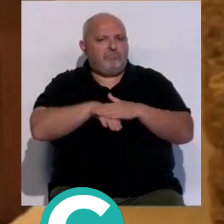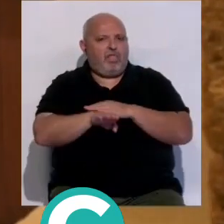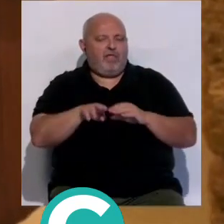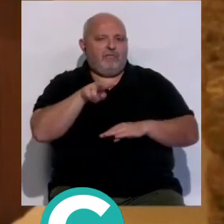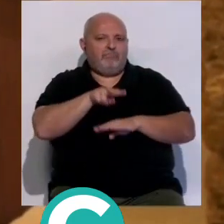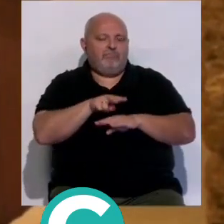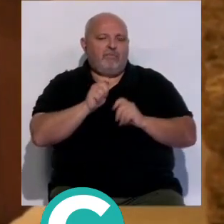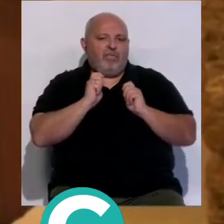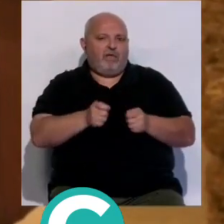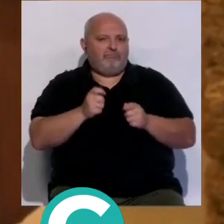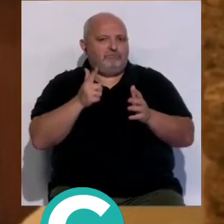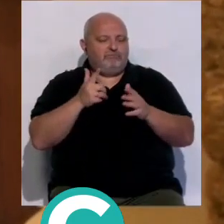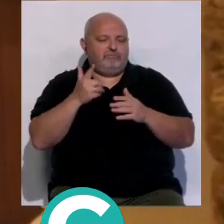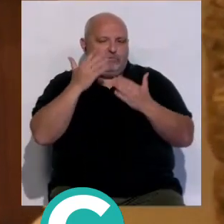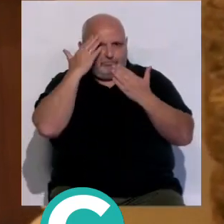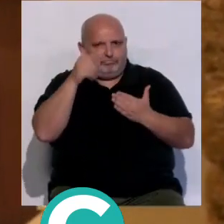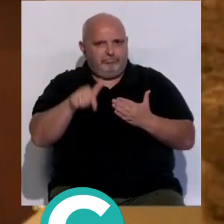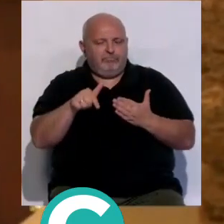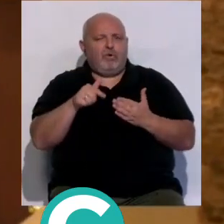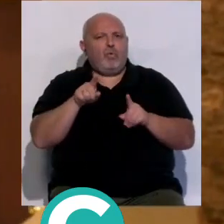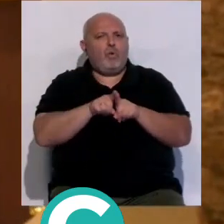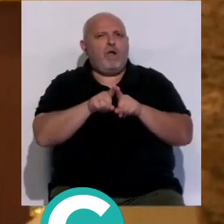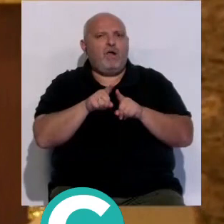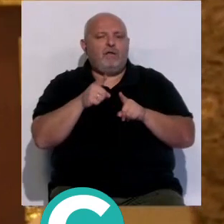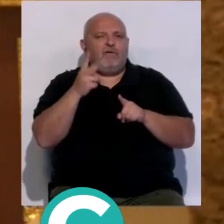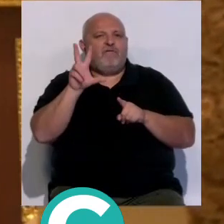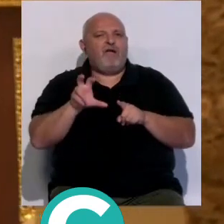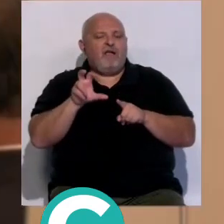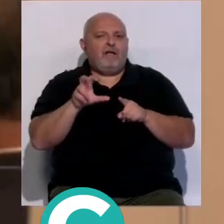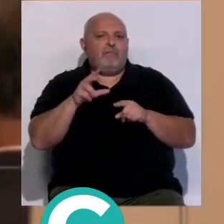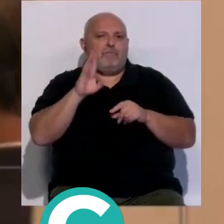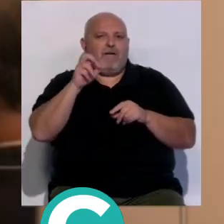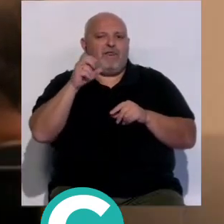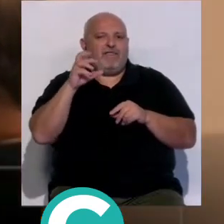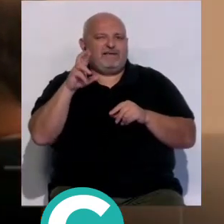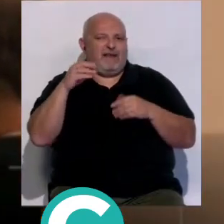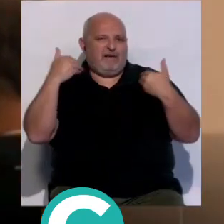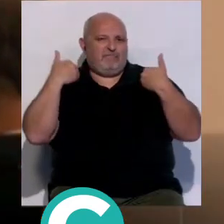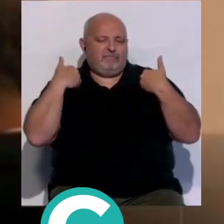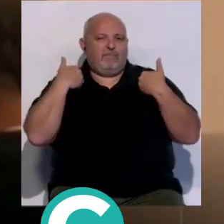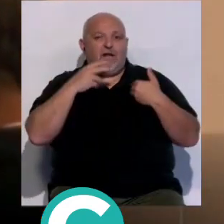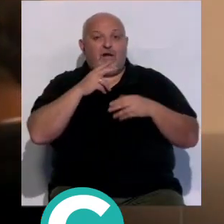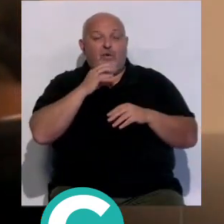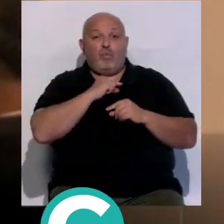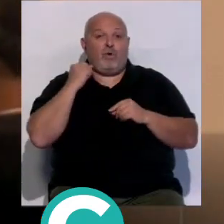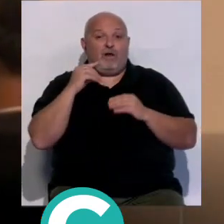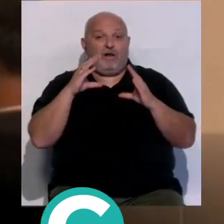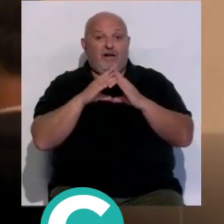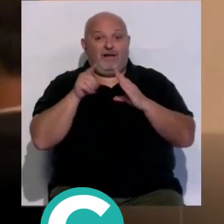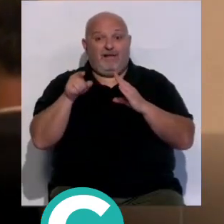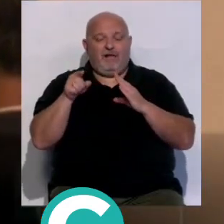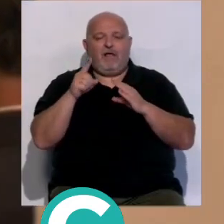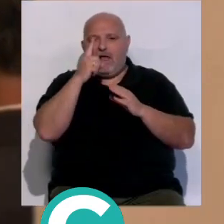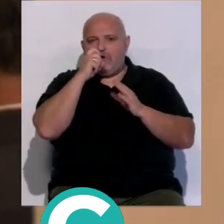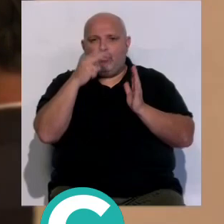la condición de mártir Una reapertura que tiene como principal valedor al padre César Sarmiento párroco del Santo Ángel que